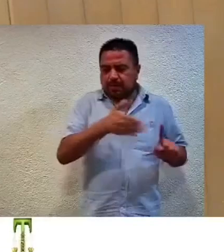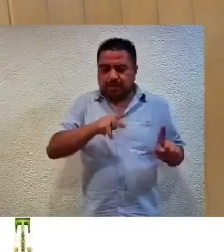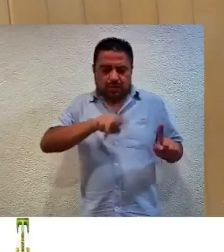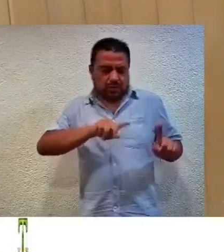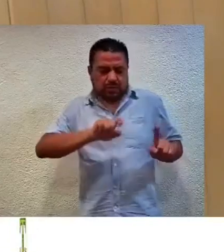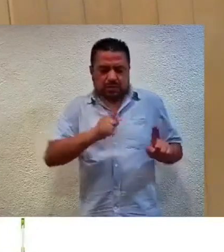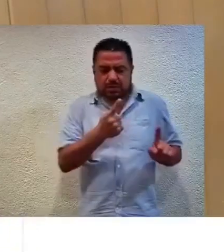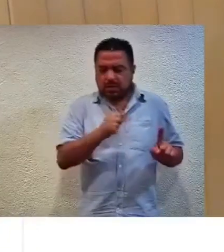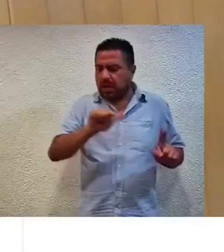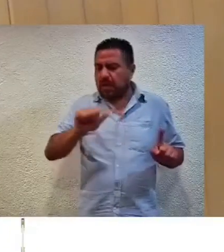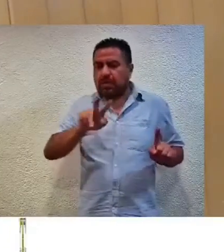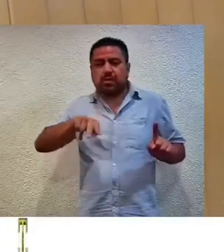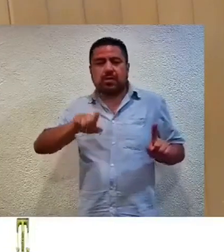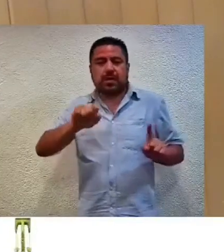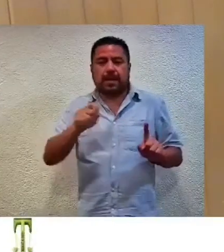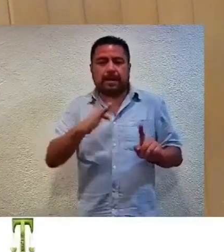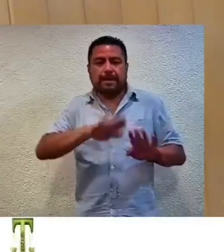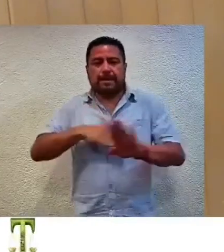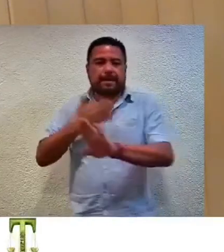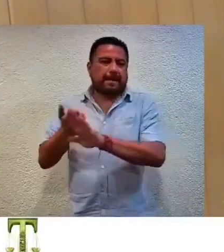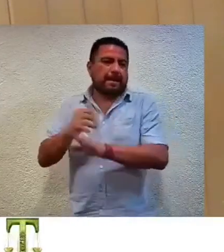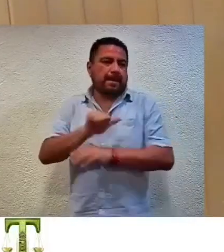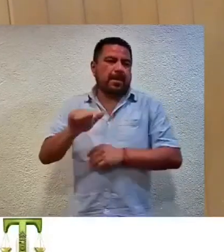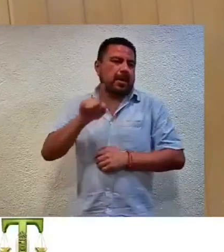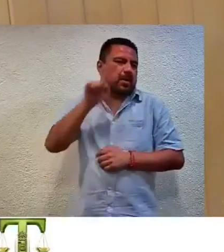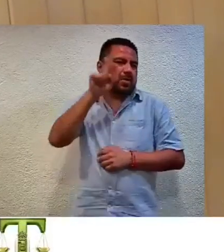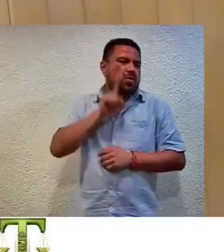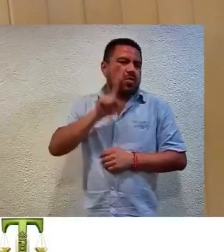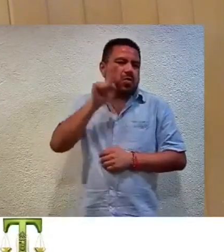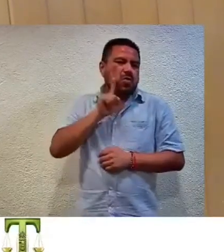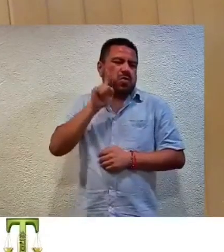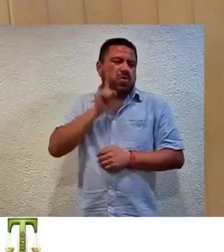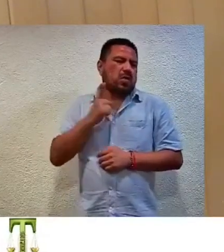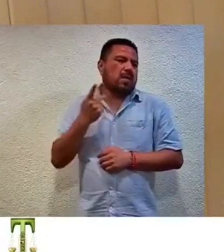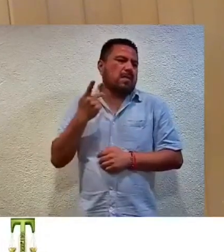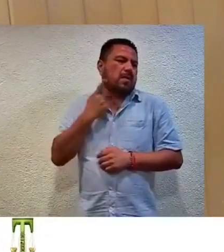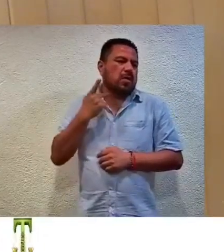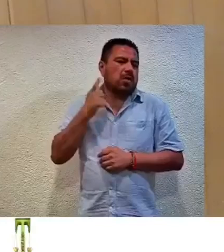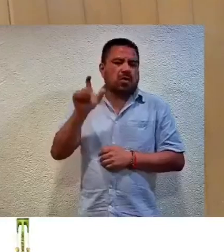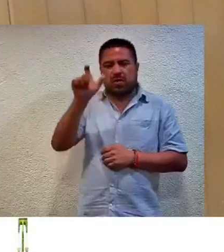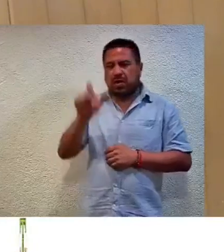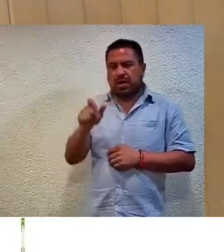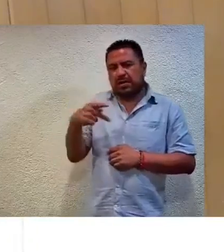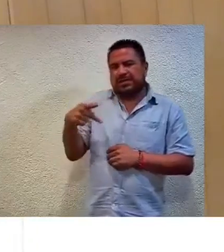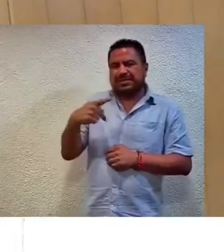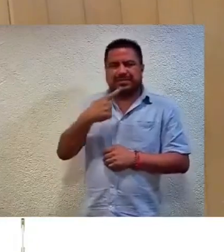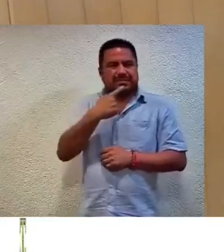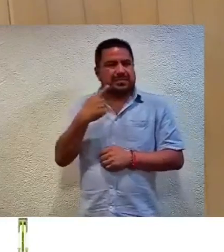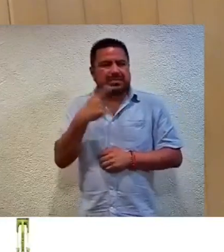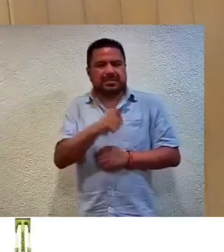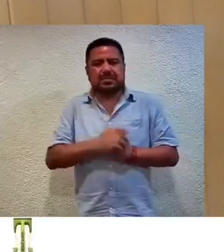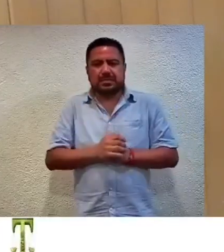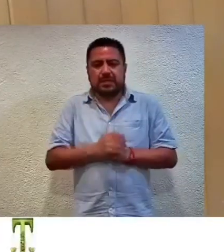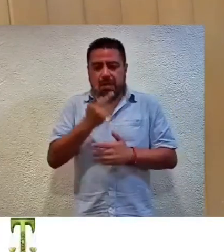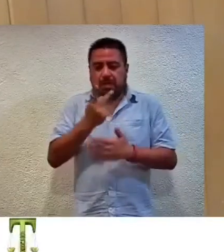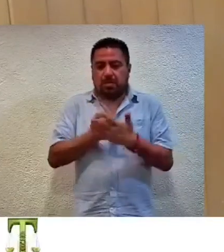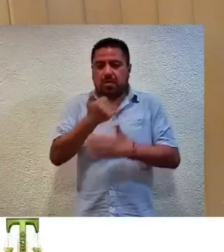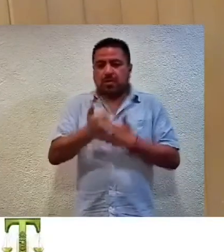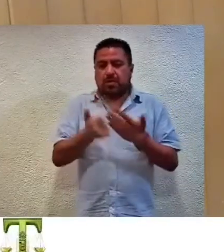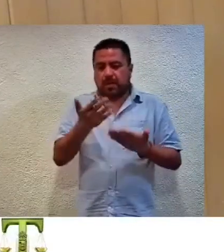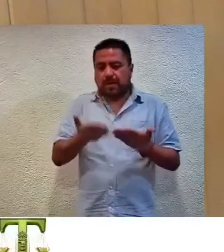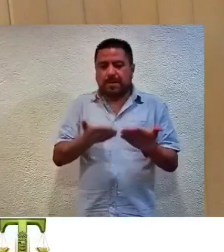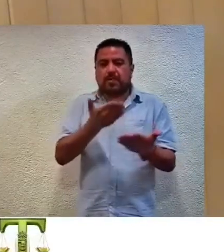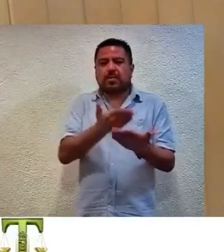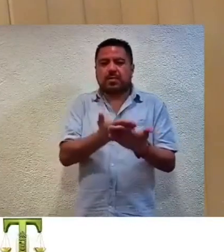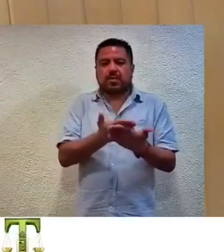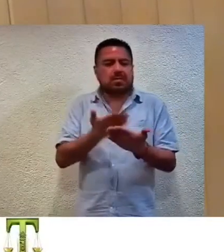-2024 por violencia política contra las mujeres por razón de género en perjuicio de las quejosas. En el proyecto se propone